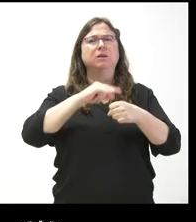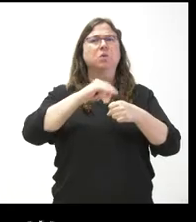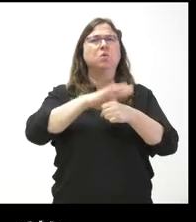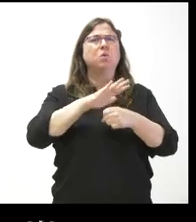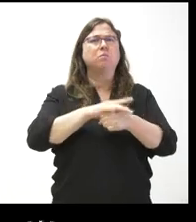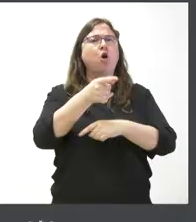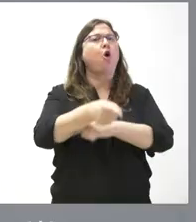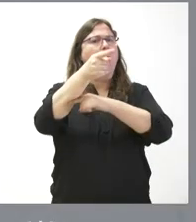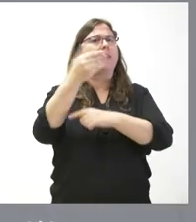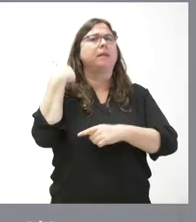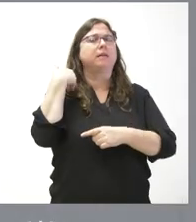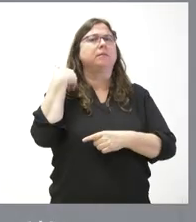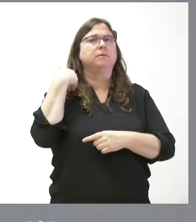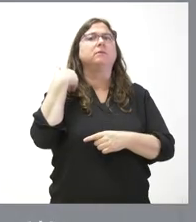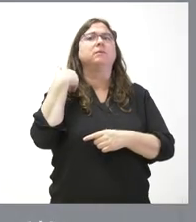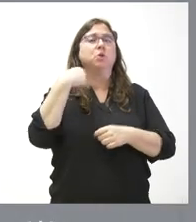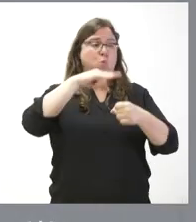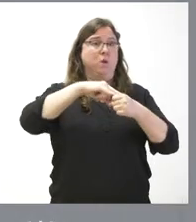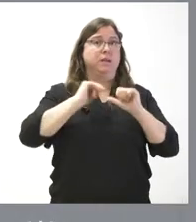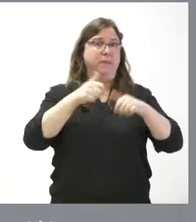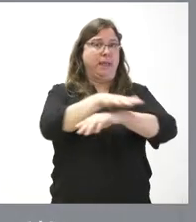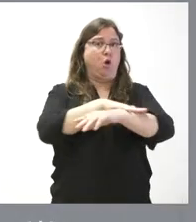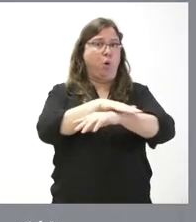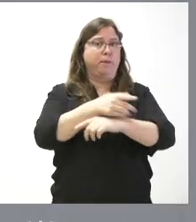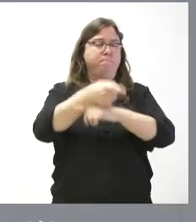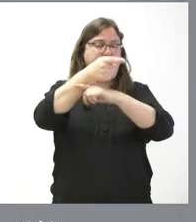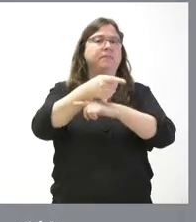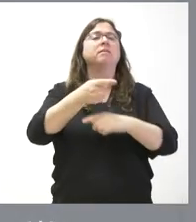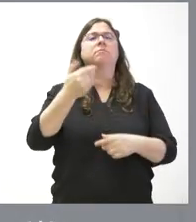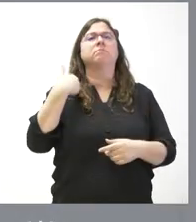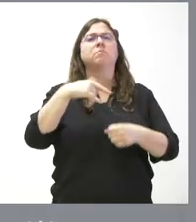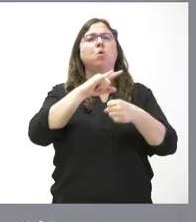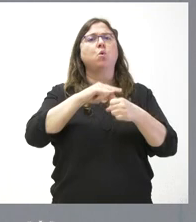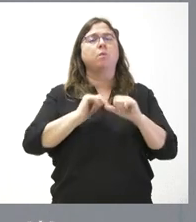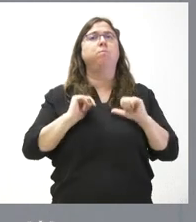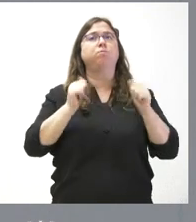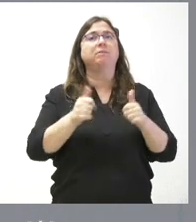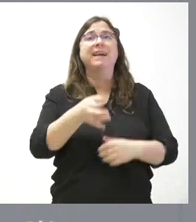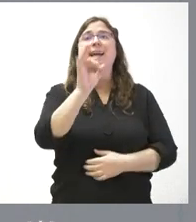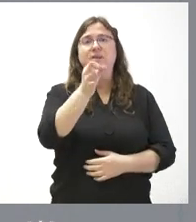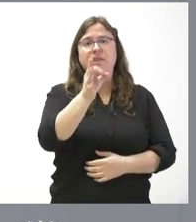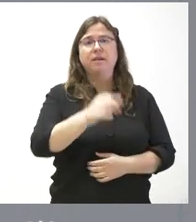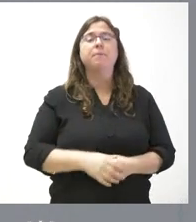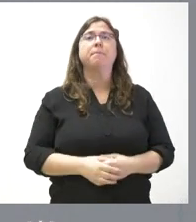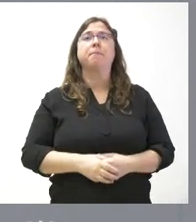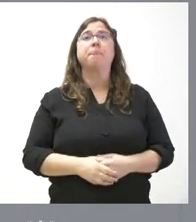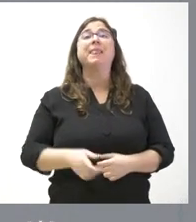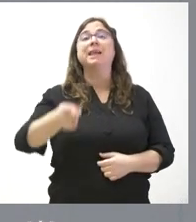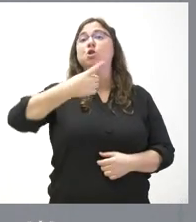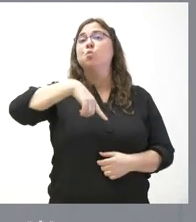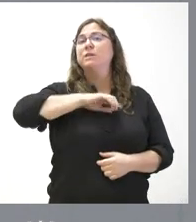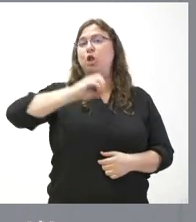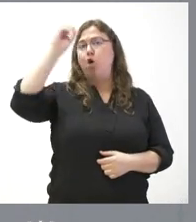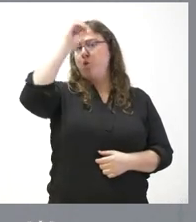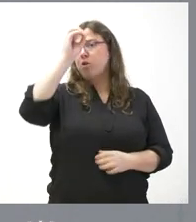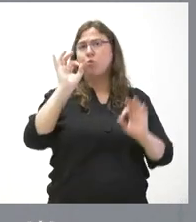orden ministerial se ha puesto en marcha este lunes precisamente y es verdad que le digo que nuestra posición sobre esa